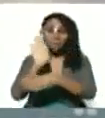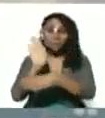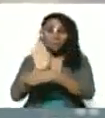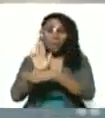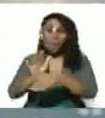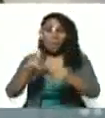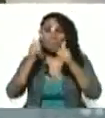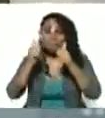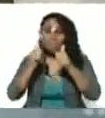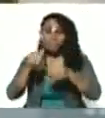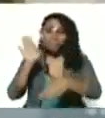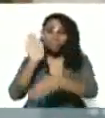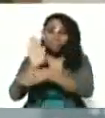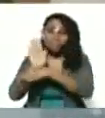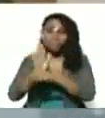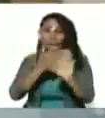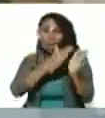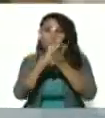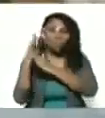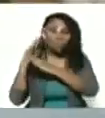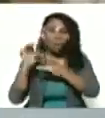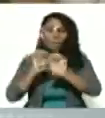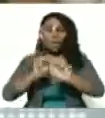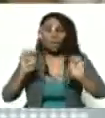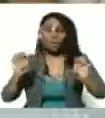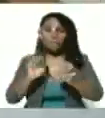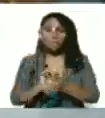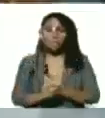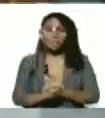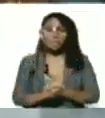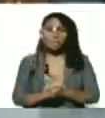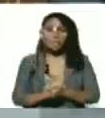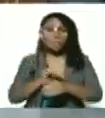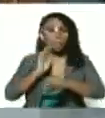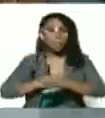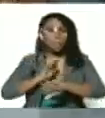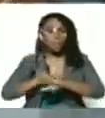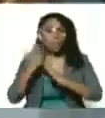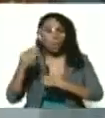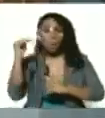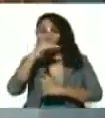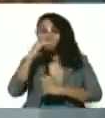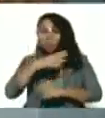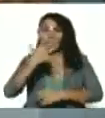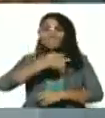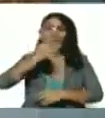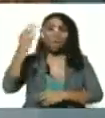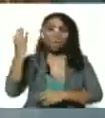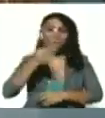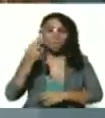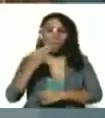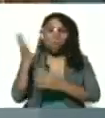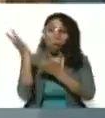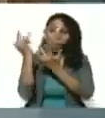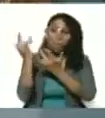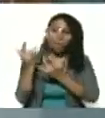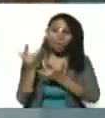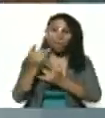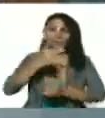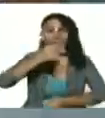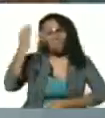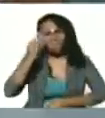protegido la comunidad educativa porque en octubre de verdad la esperanza de verdad